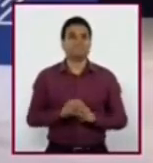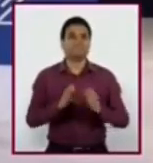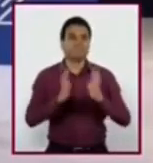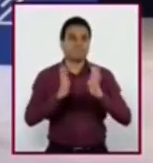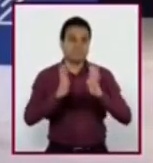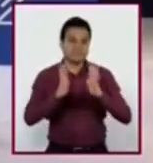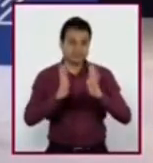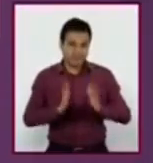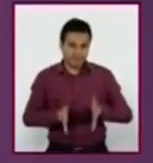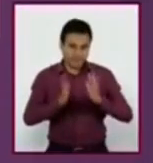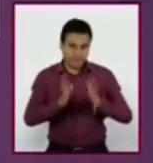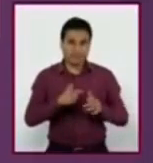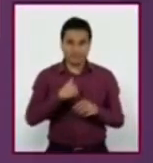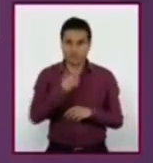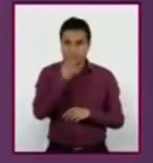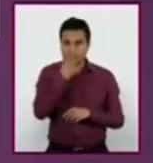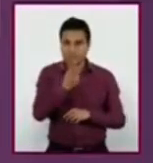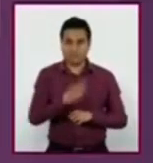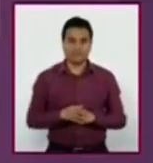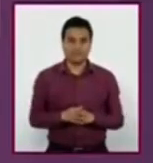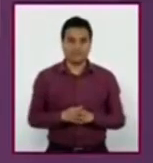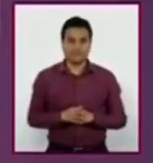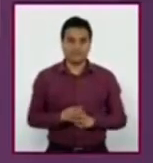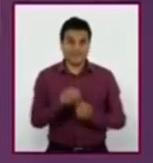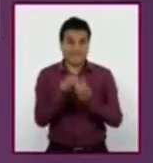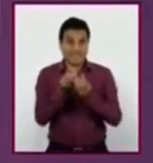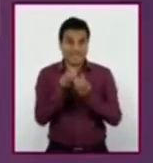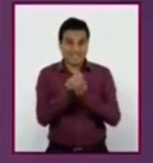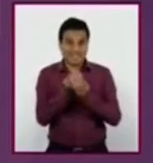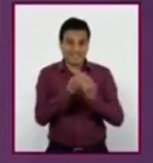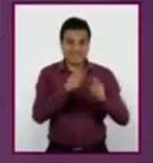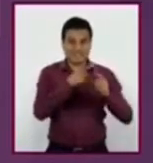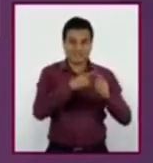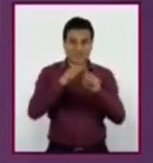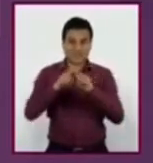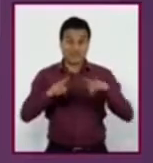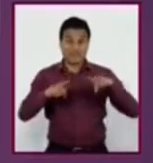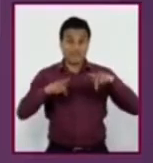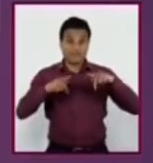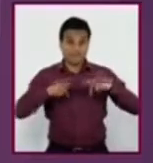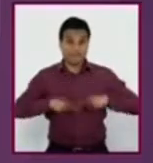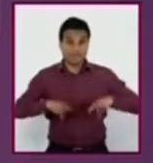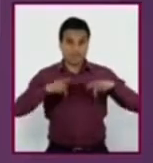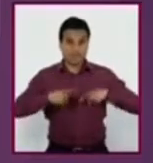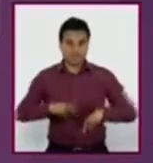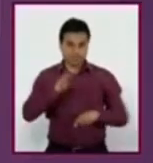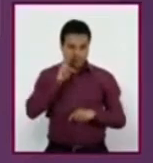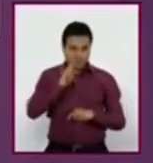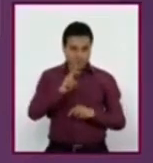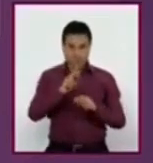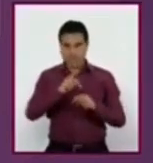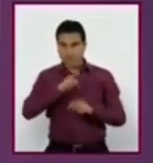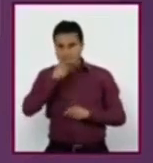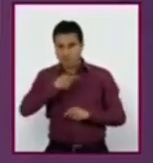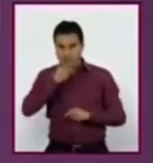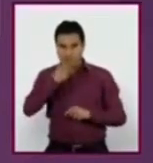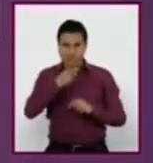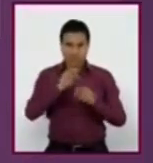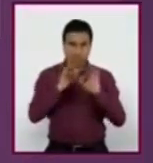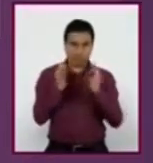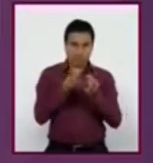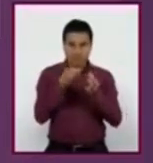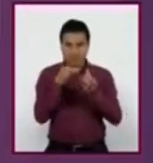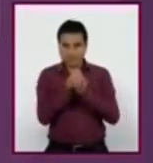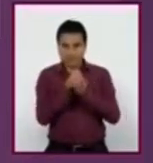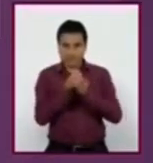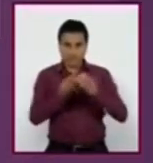compartido, diría que la clasificación que hacemos de las personas basándonos en su forma de hablar y su apariencia se